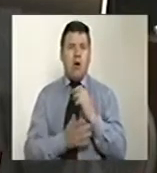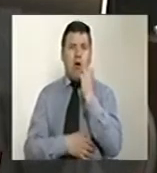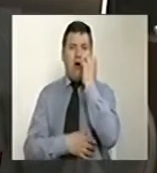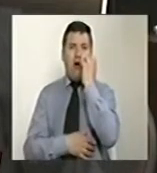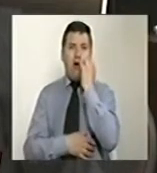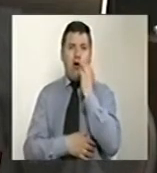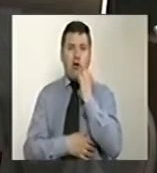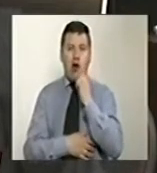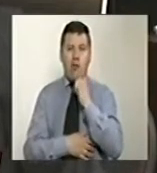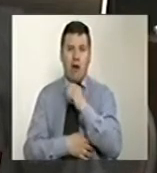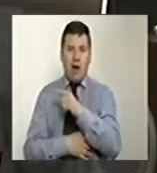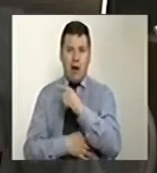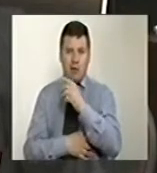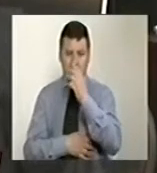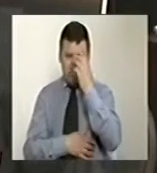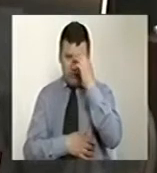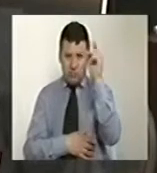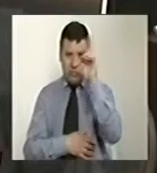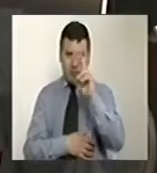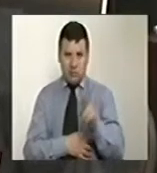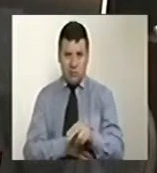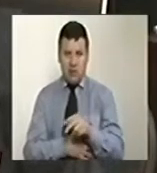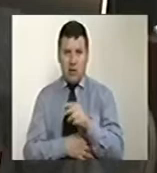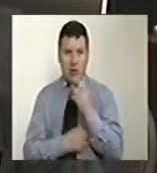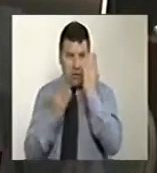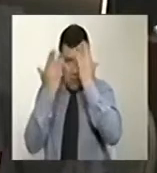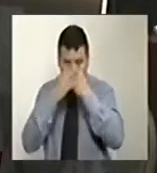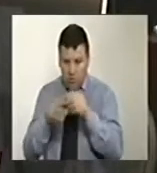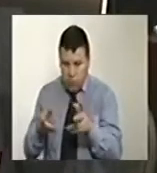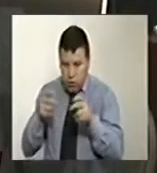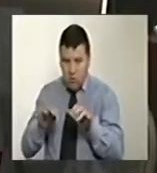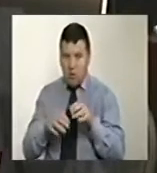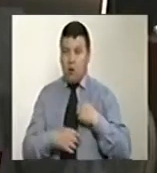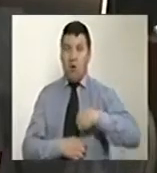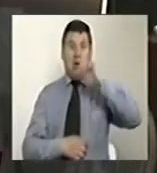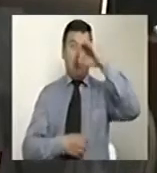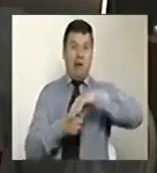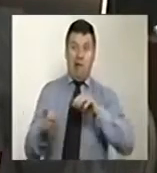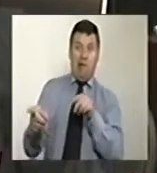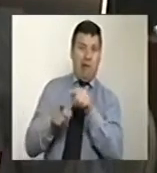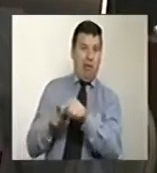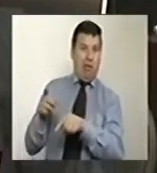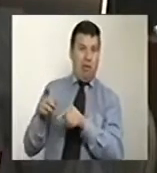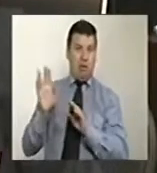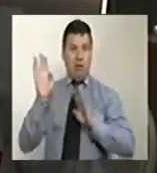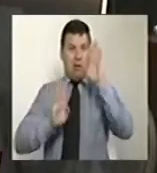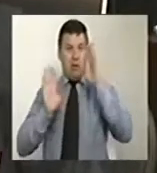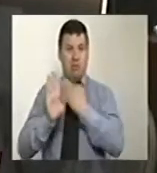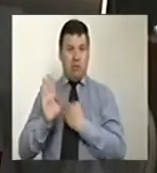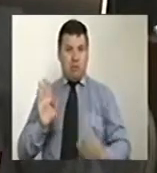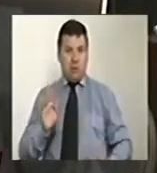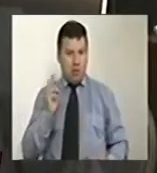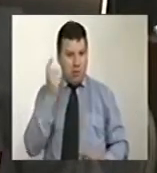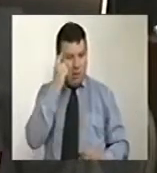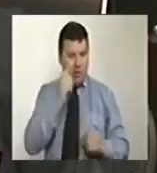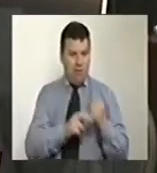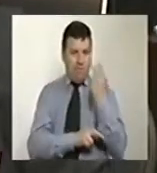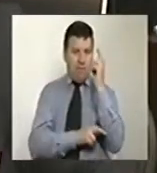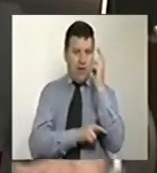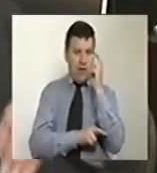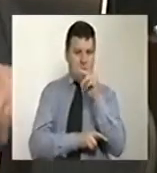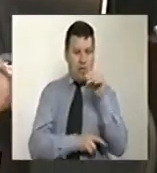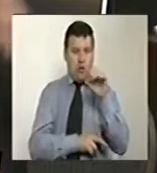la presidencia de la república, con ese montaje del hacker, con la complicidad de la agencia nacional de inteligencia y el fiscal Eduardo